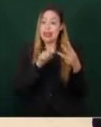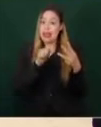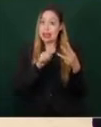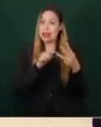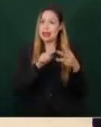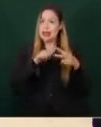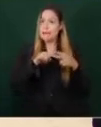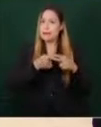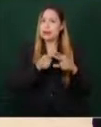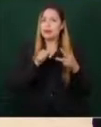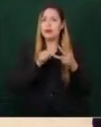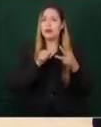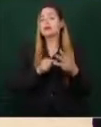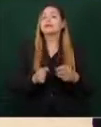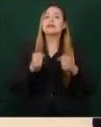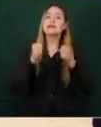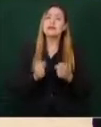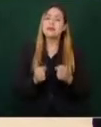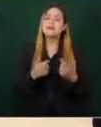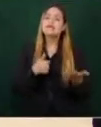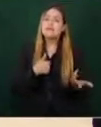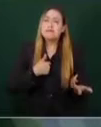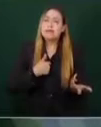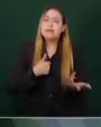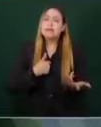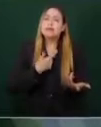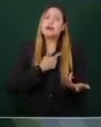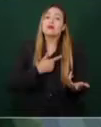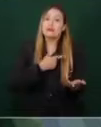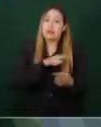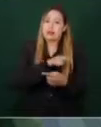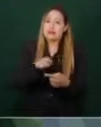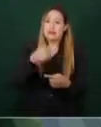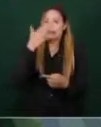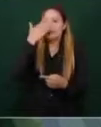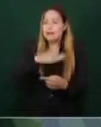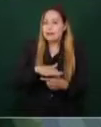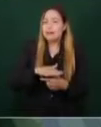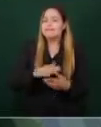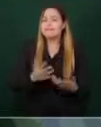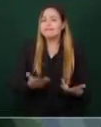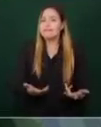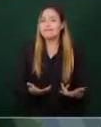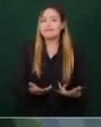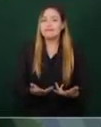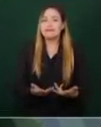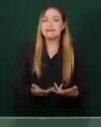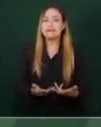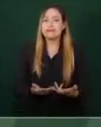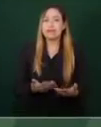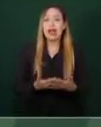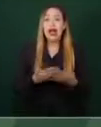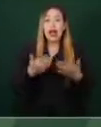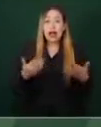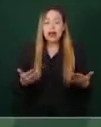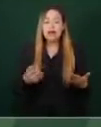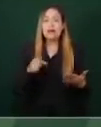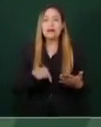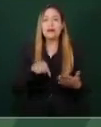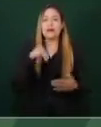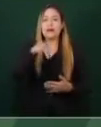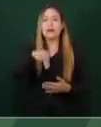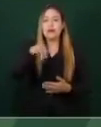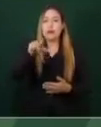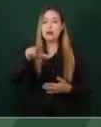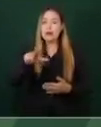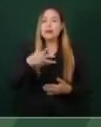quiero decirles que hoy en día Nuevo León cuenta con